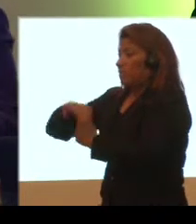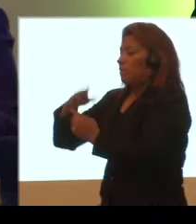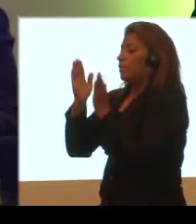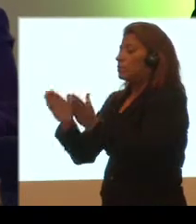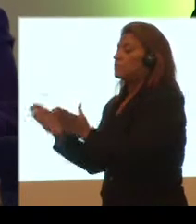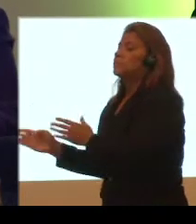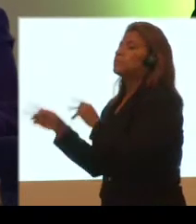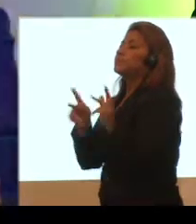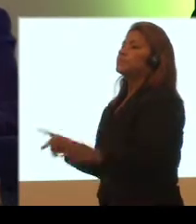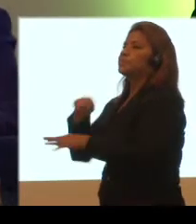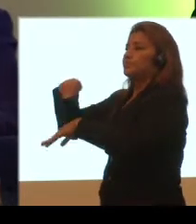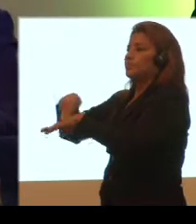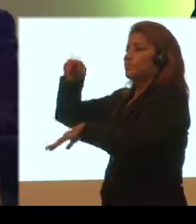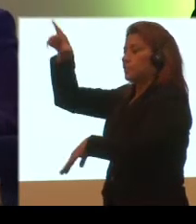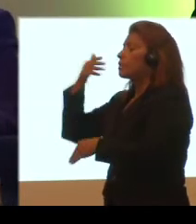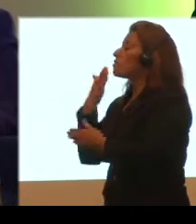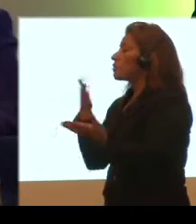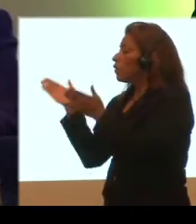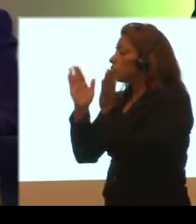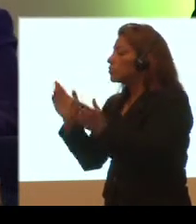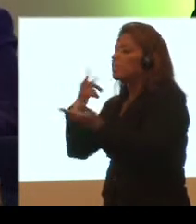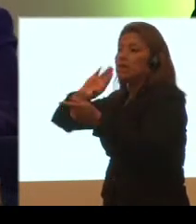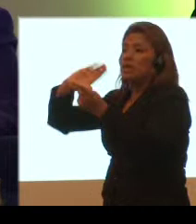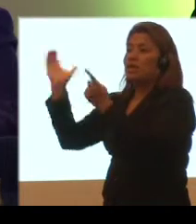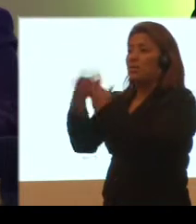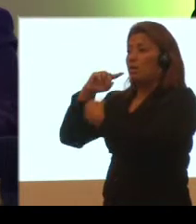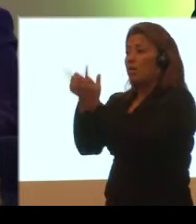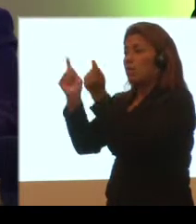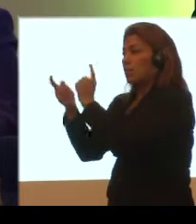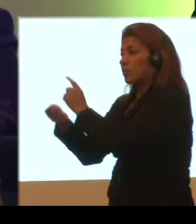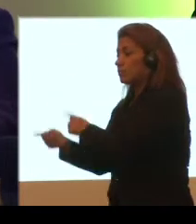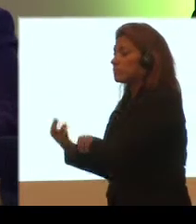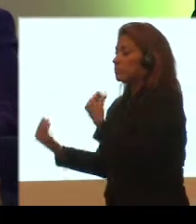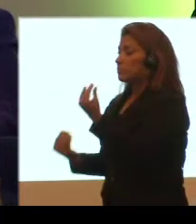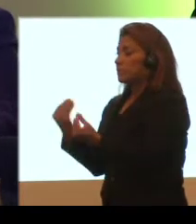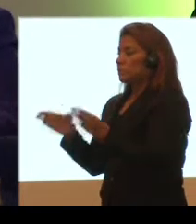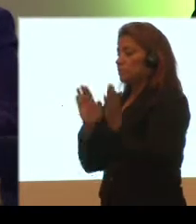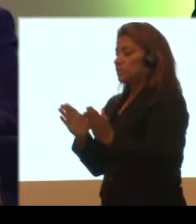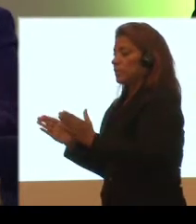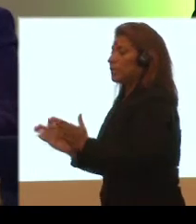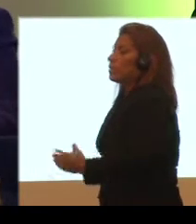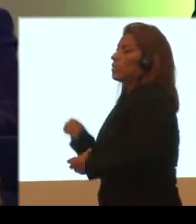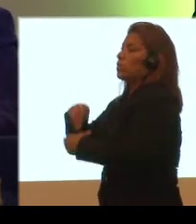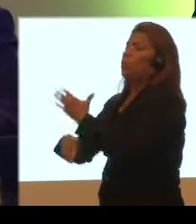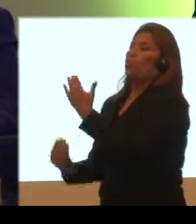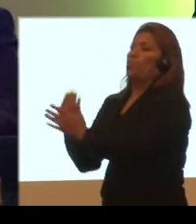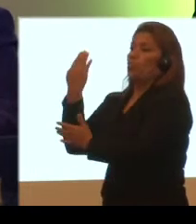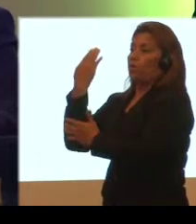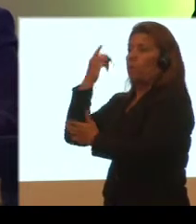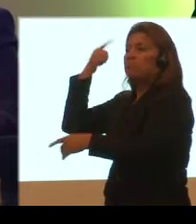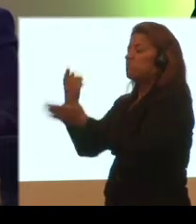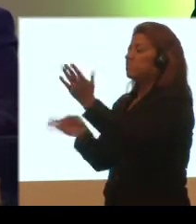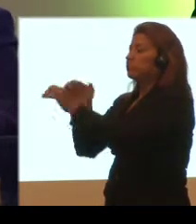Plan Nacional de Adaptación y Mitigación al Cambio Climático, el cual está en proceso de implantación con el objetivo